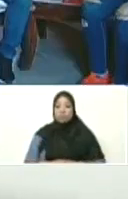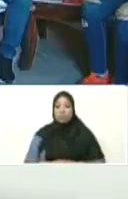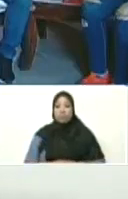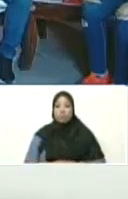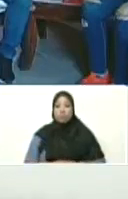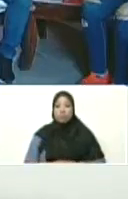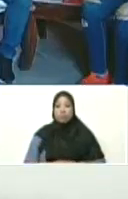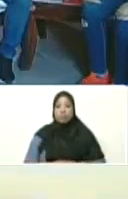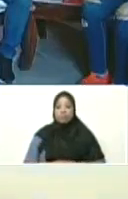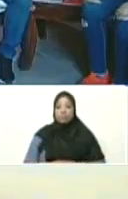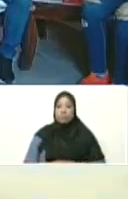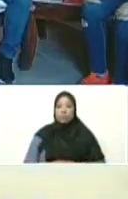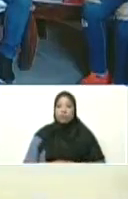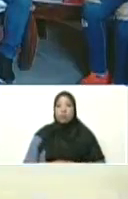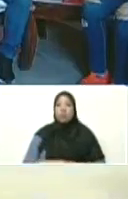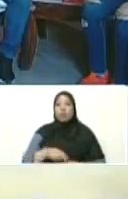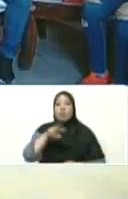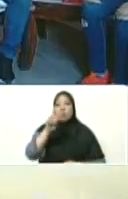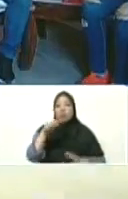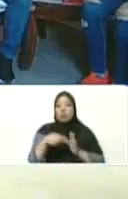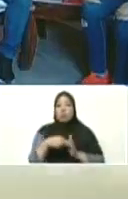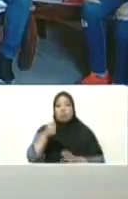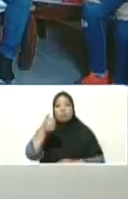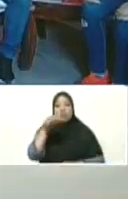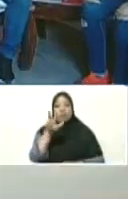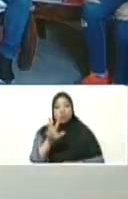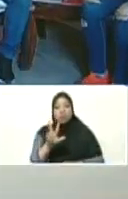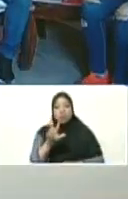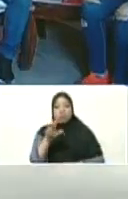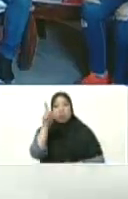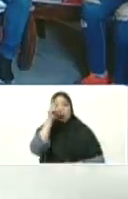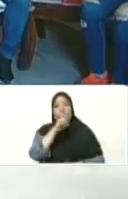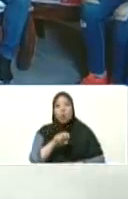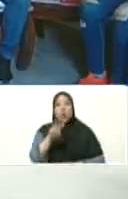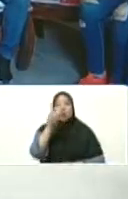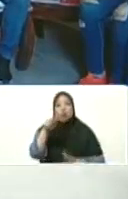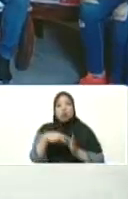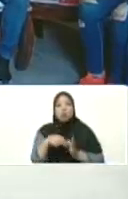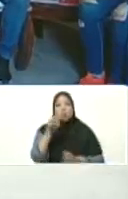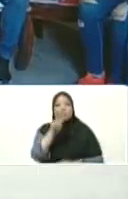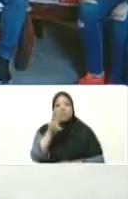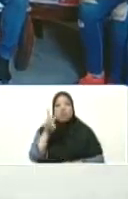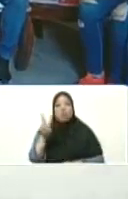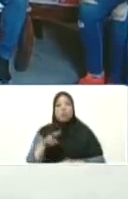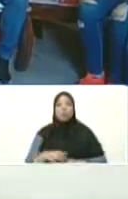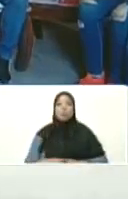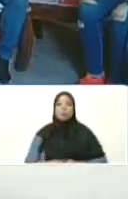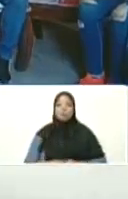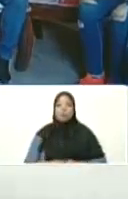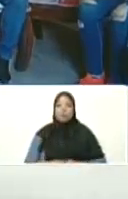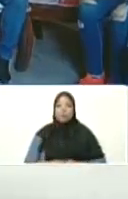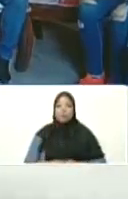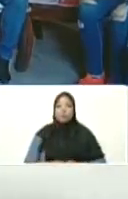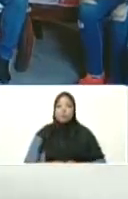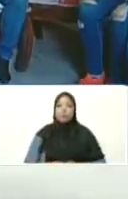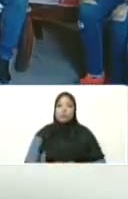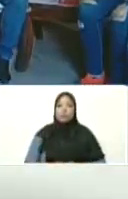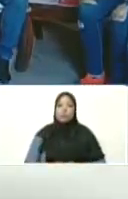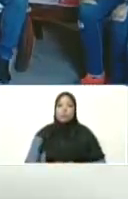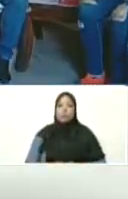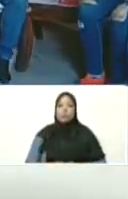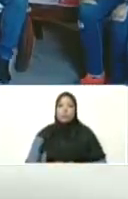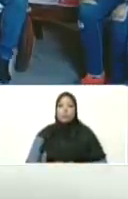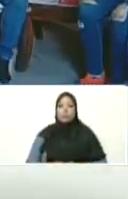aquí está del año 2013 al año 2022 aquí está mira realmente uno